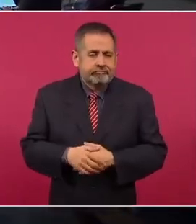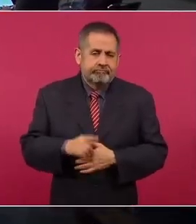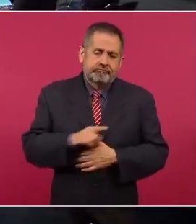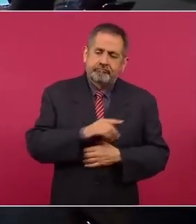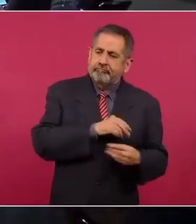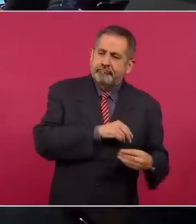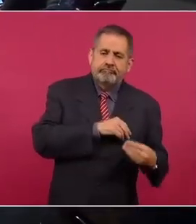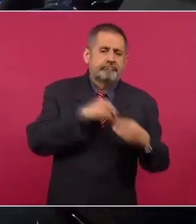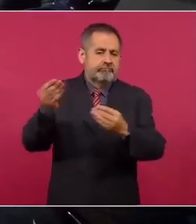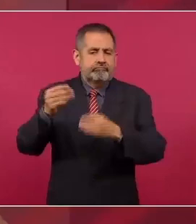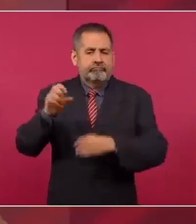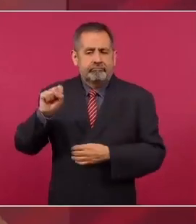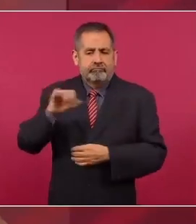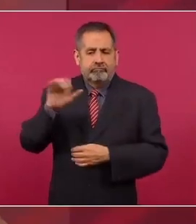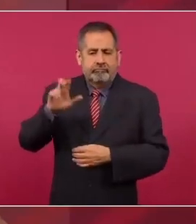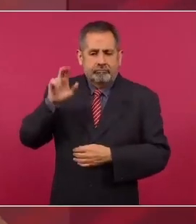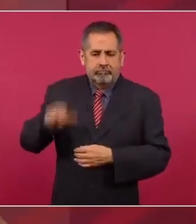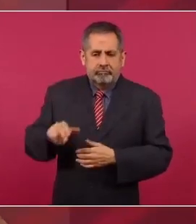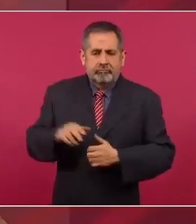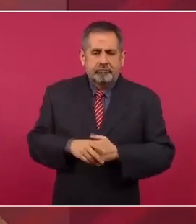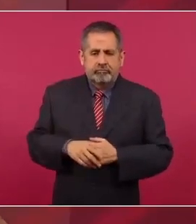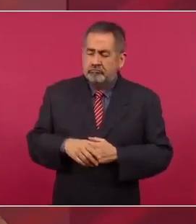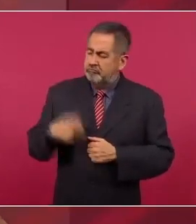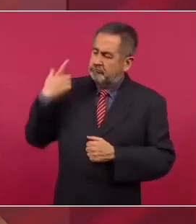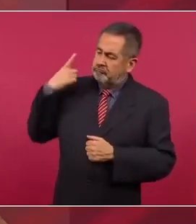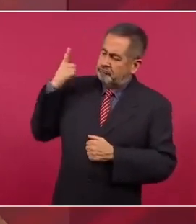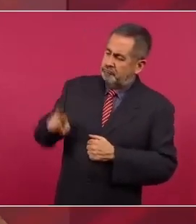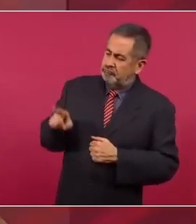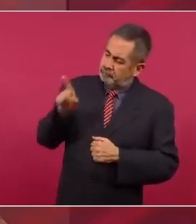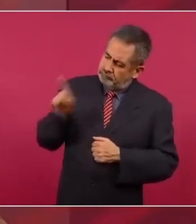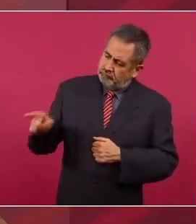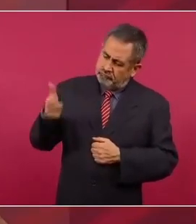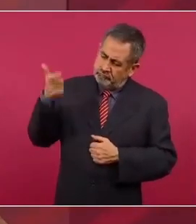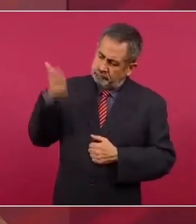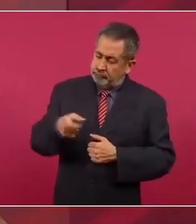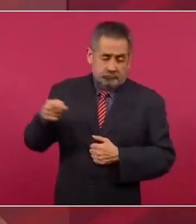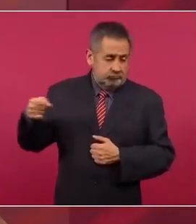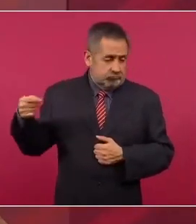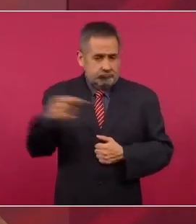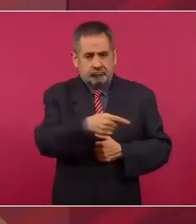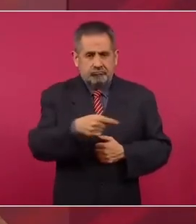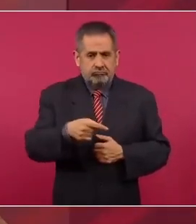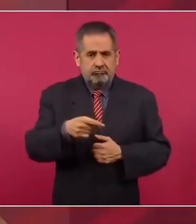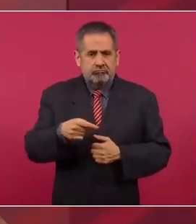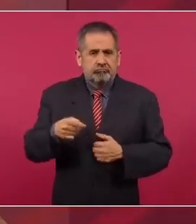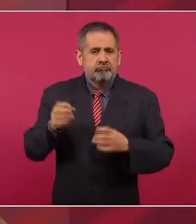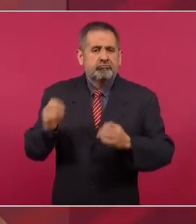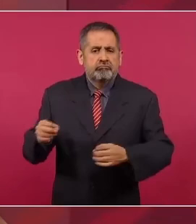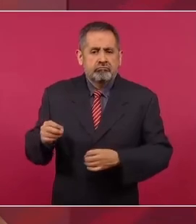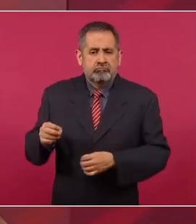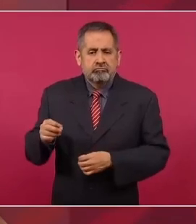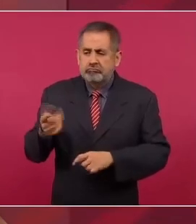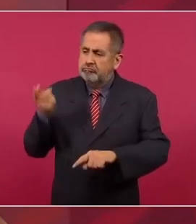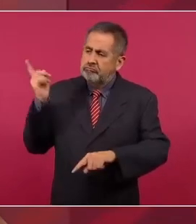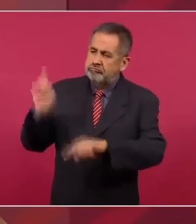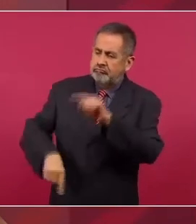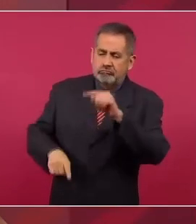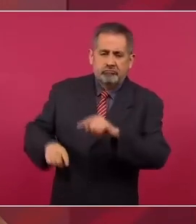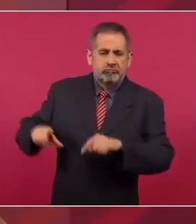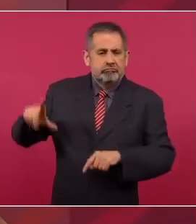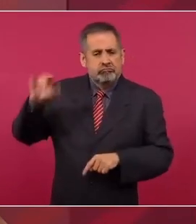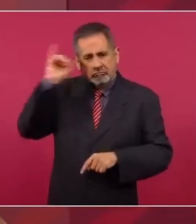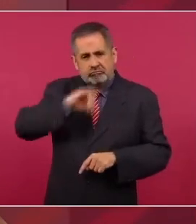y ya me ordenan, o paga o le destituimos.